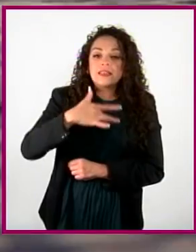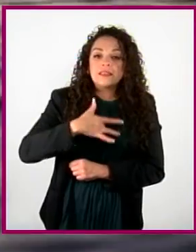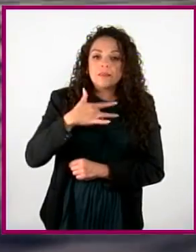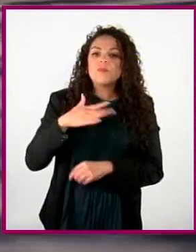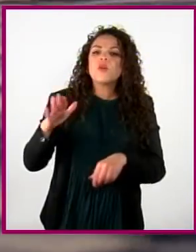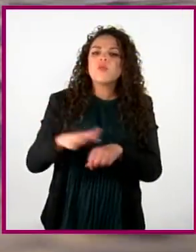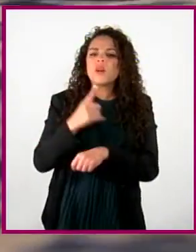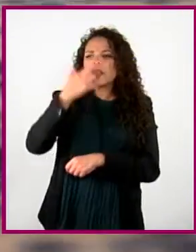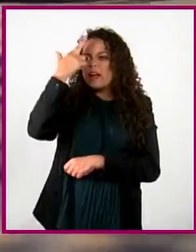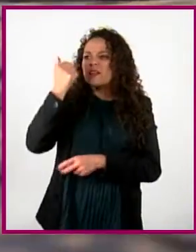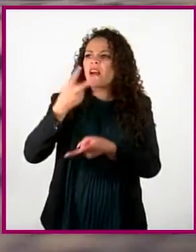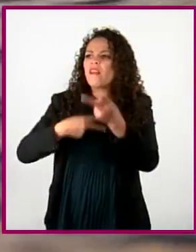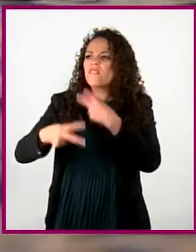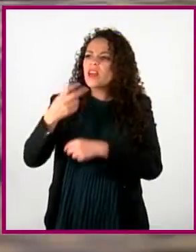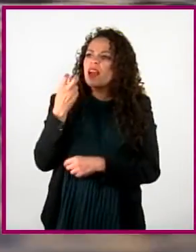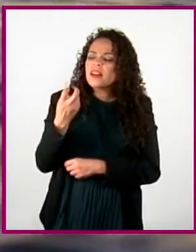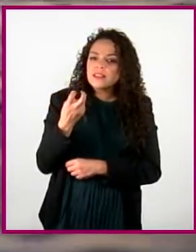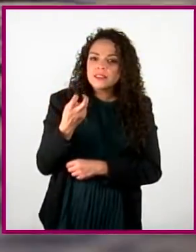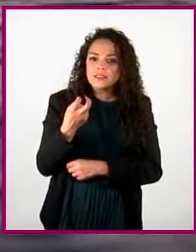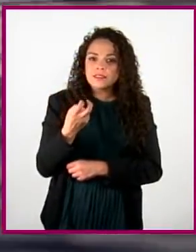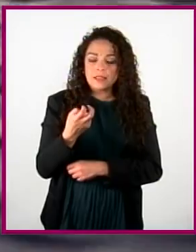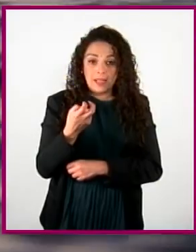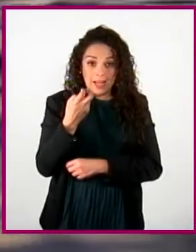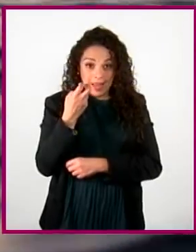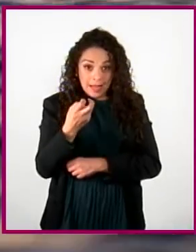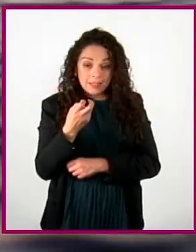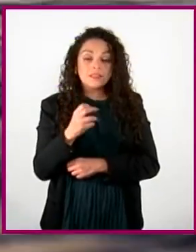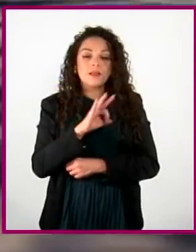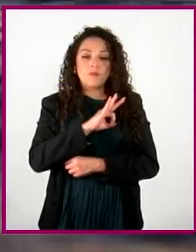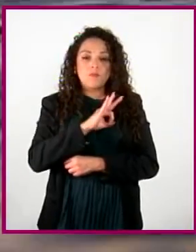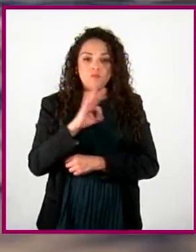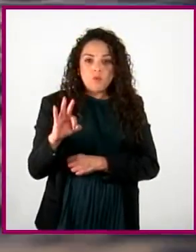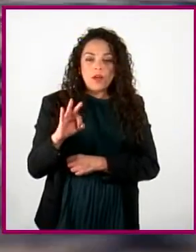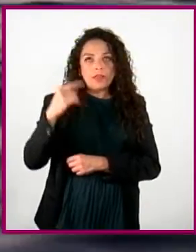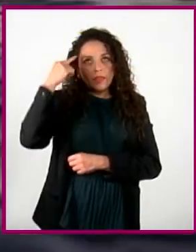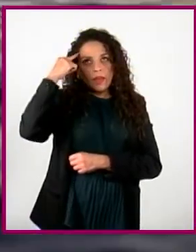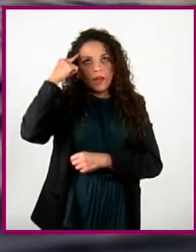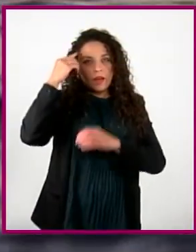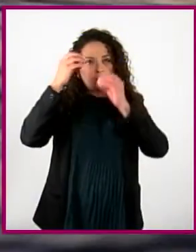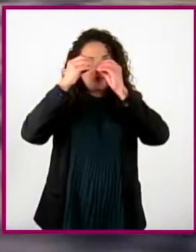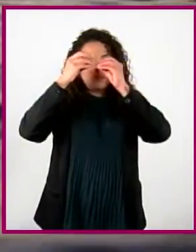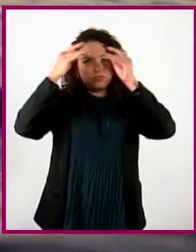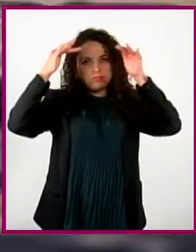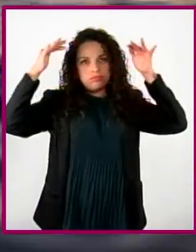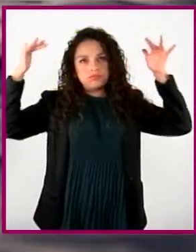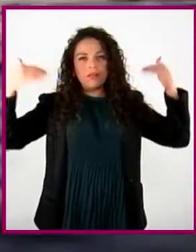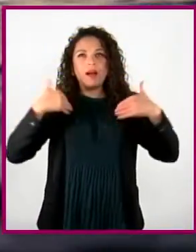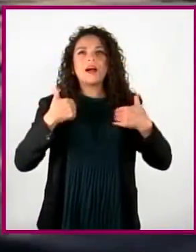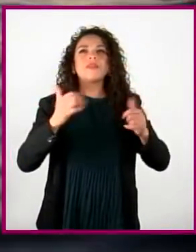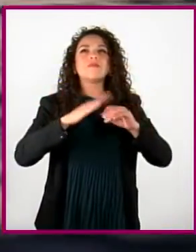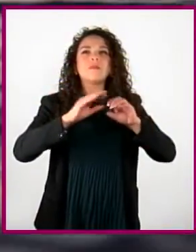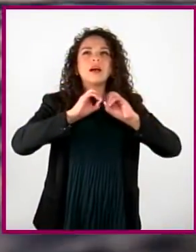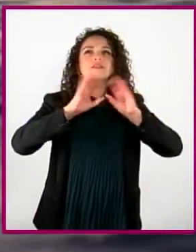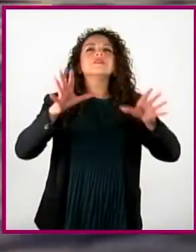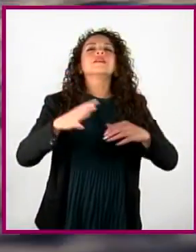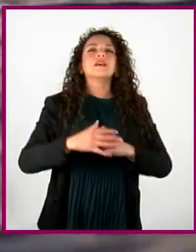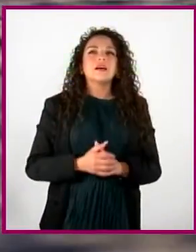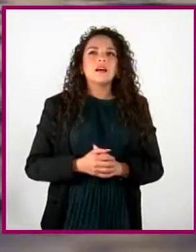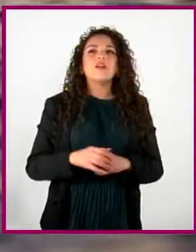Así, bajarás la intensidad de la emoción para tener una mente más clara que te ayude a responder de manera adecuada.